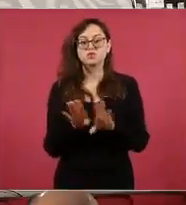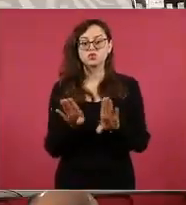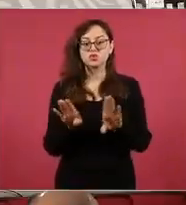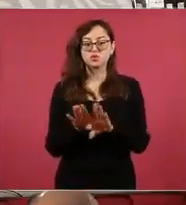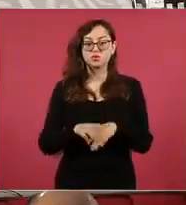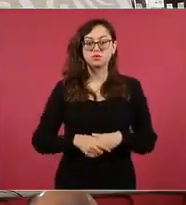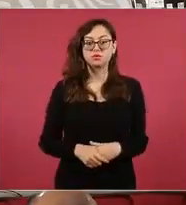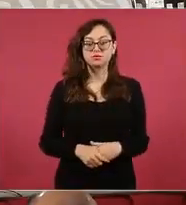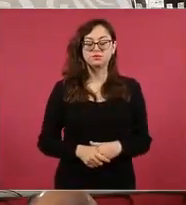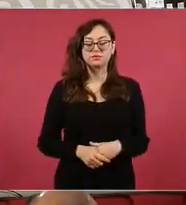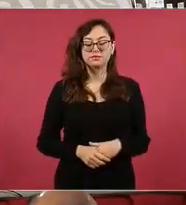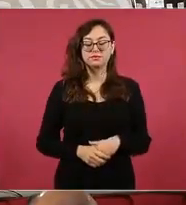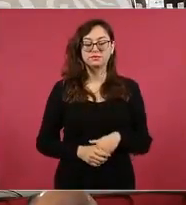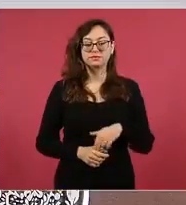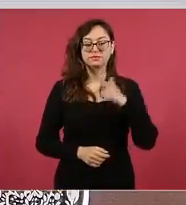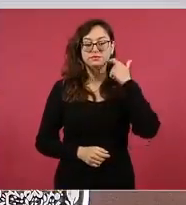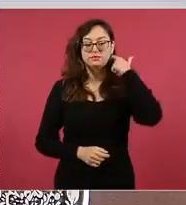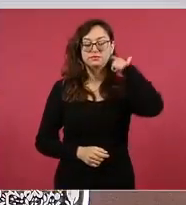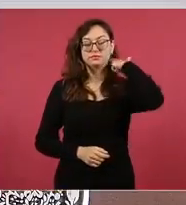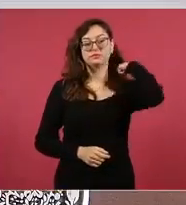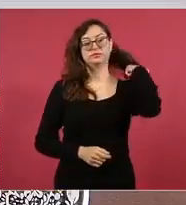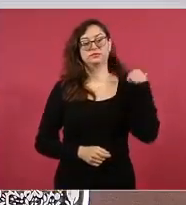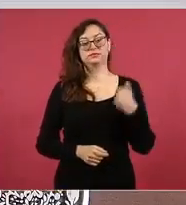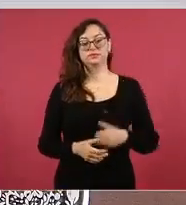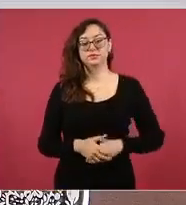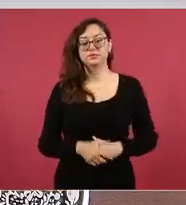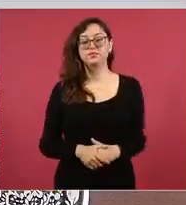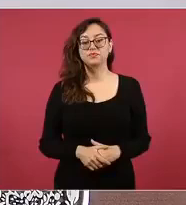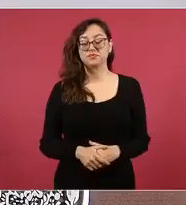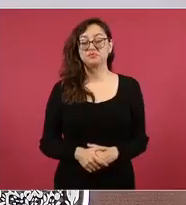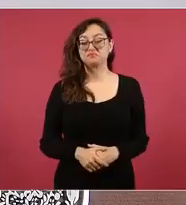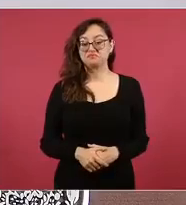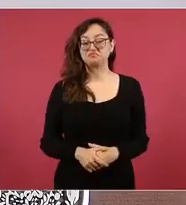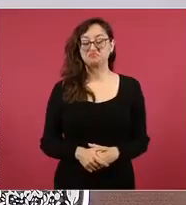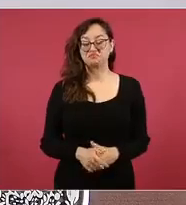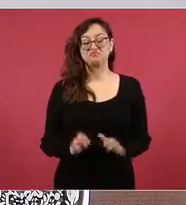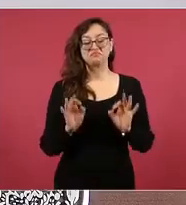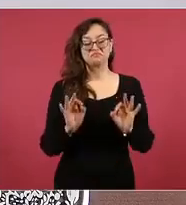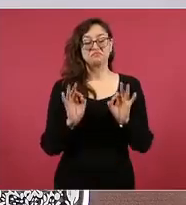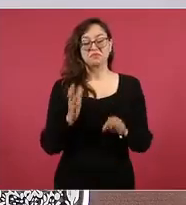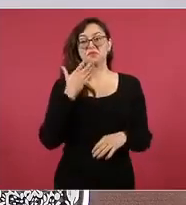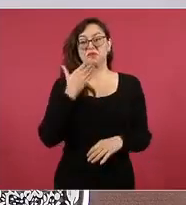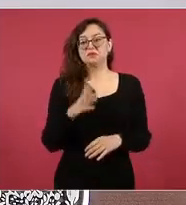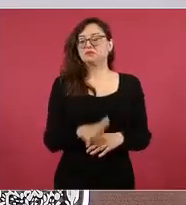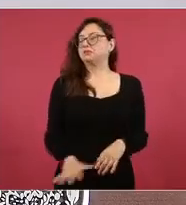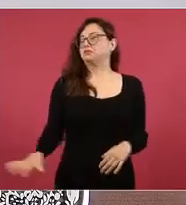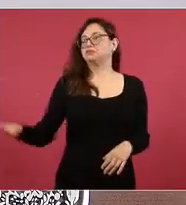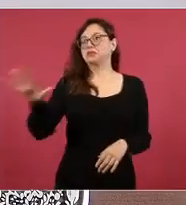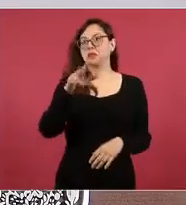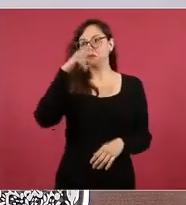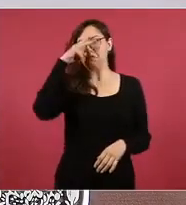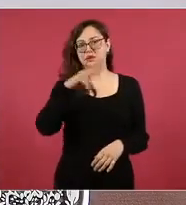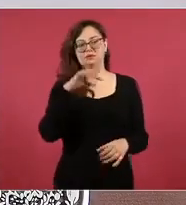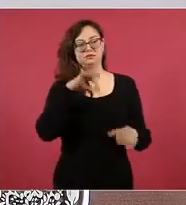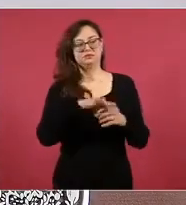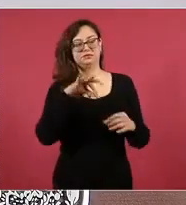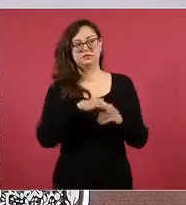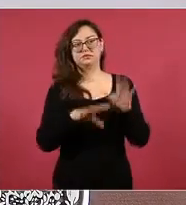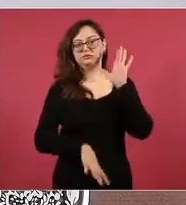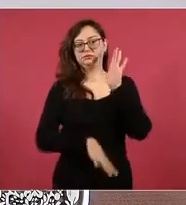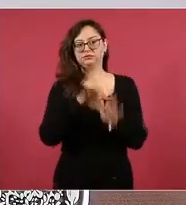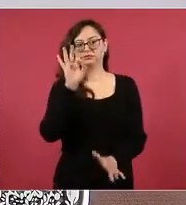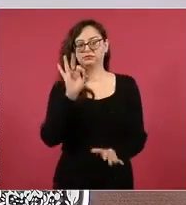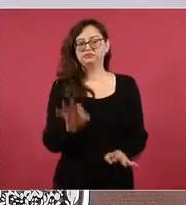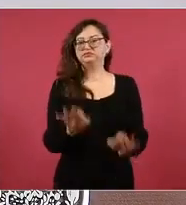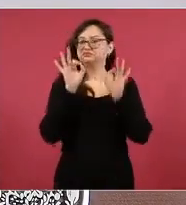Qué bien. Es un gran acierto del pueblo de México. A mí me gusta porque el pueblo de México, al votar el